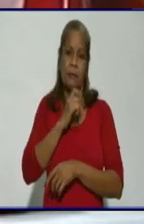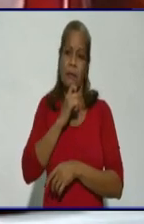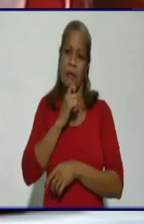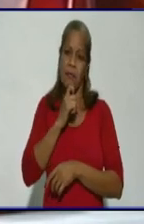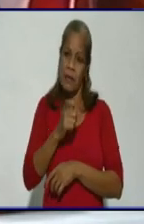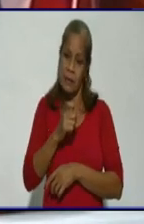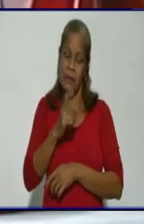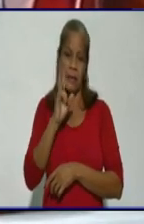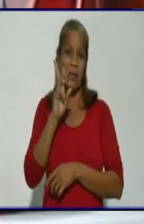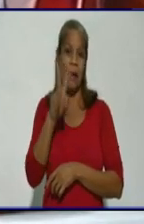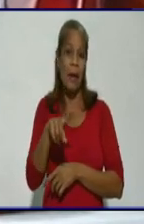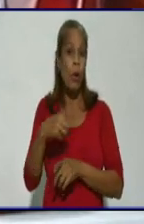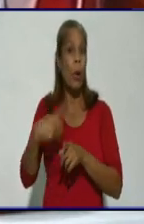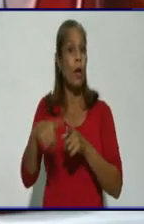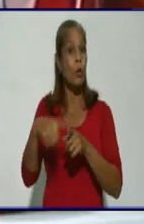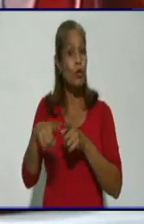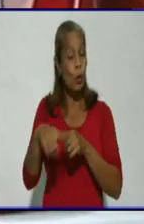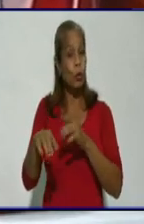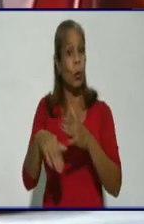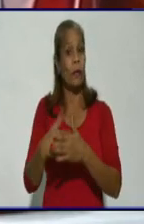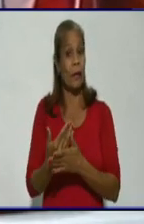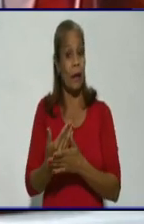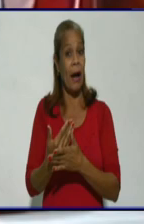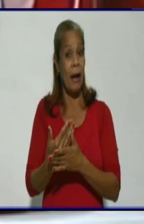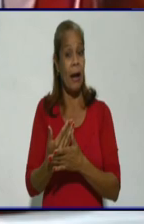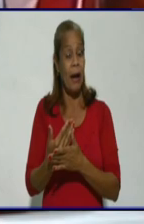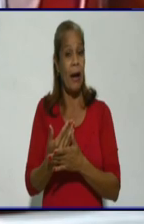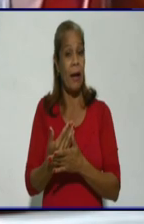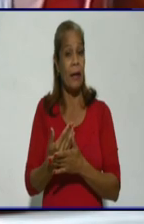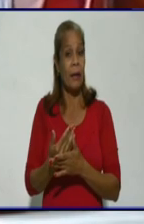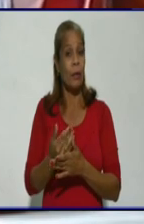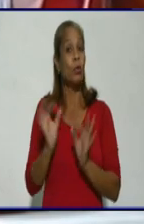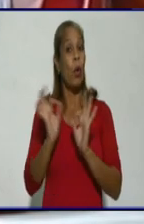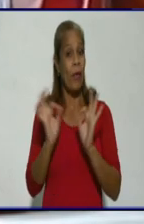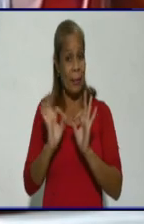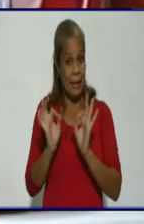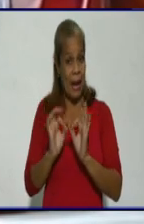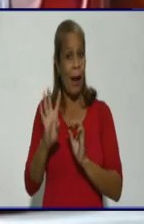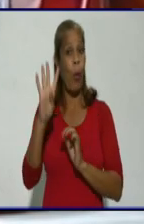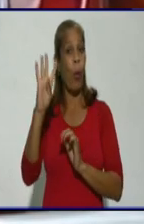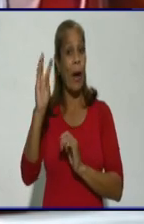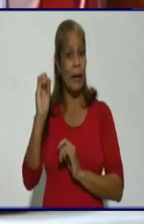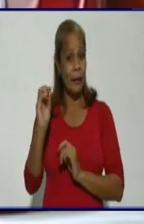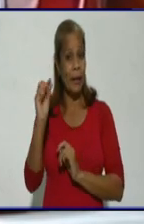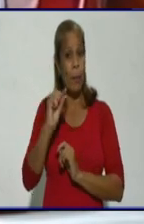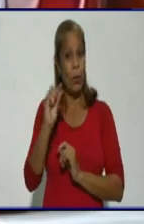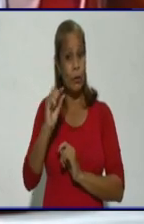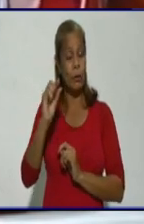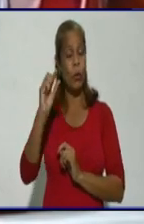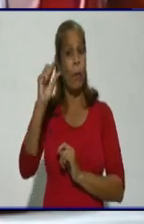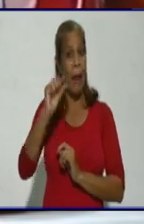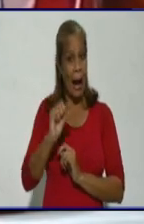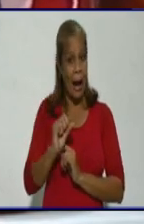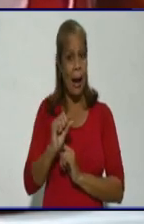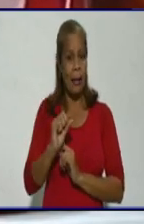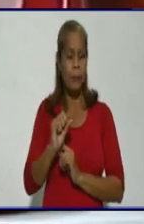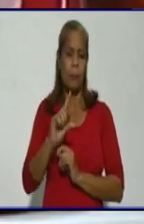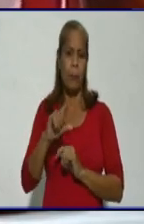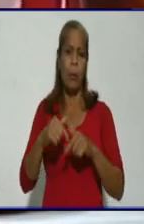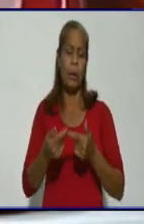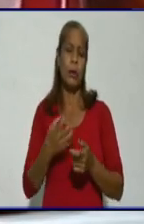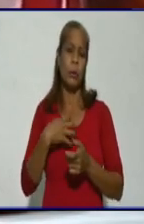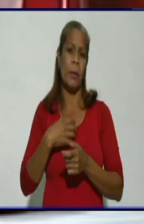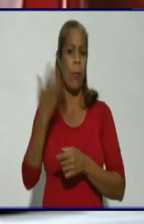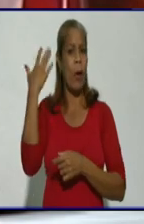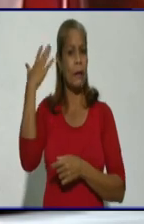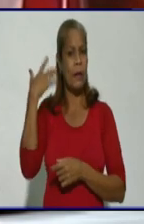vamos a encontrar es cifras como la de hoy, 40, que es baja en relación con lo que llegamos a tener, ochenta y tantos, ciento y tantos casos